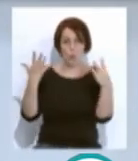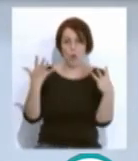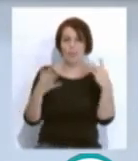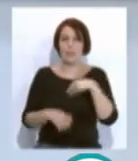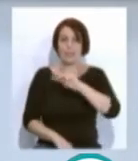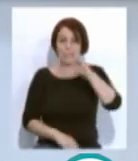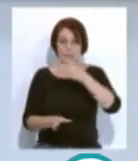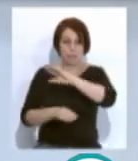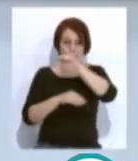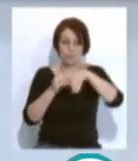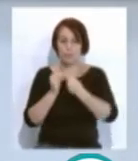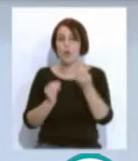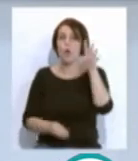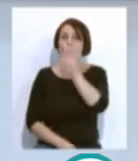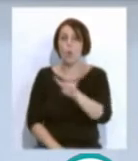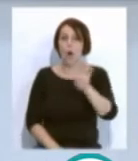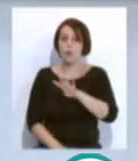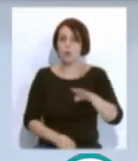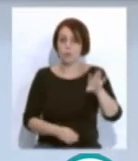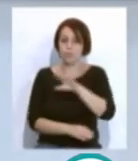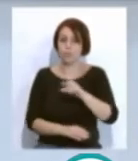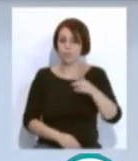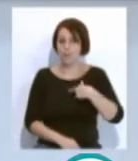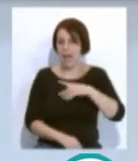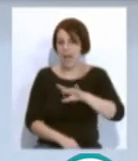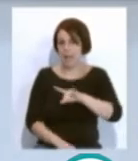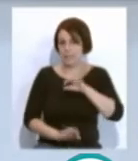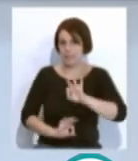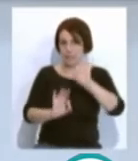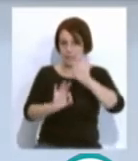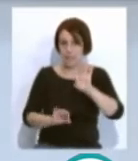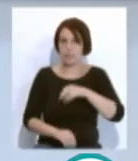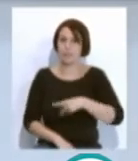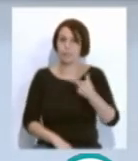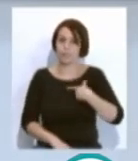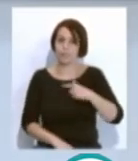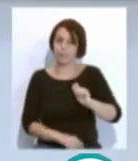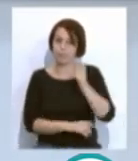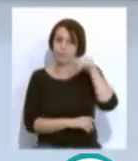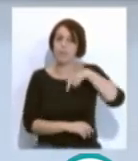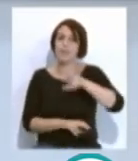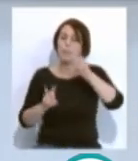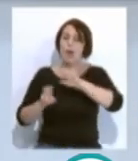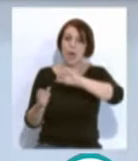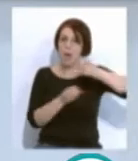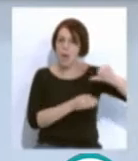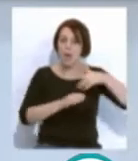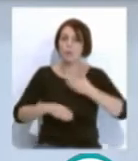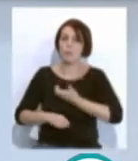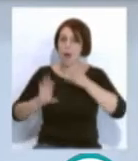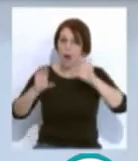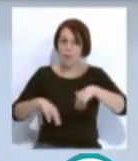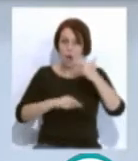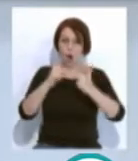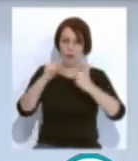complementario y el 4 como reintegro. Y continuamos hablando de otros asuntos. El Ayuntamiento de Cádiz prevé que las